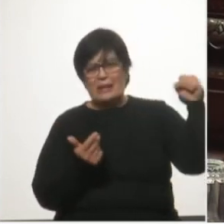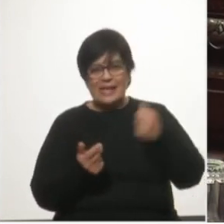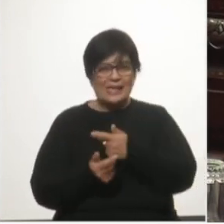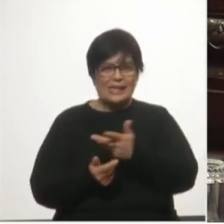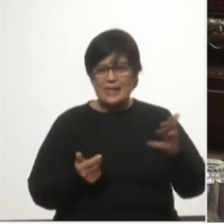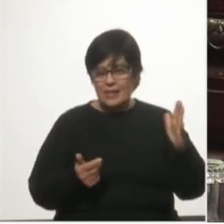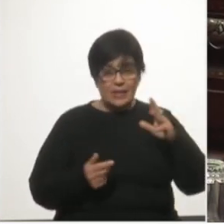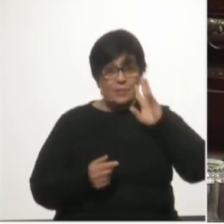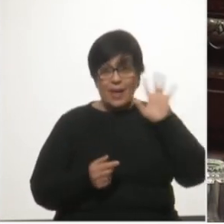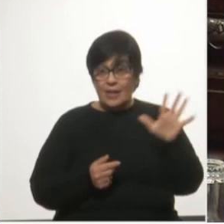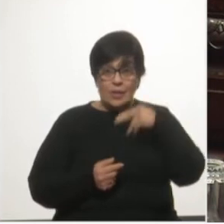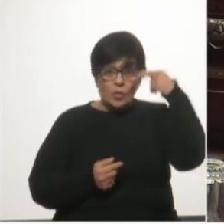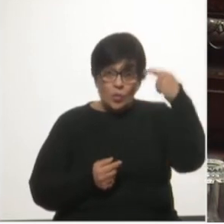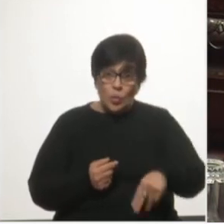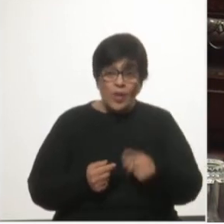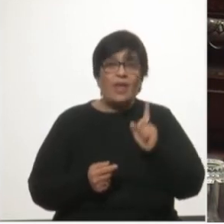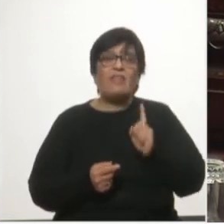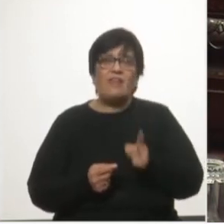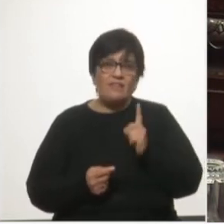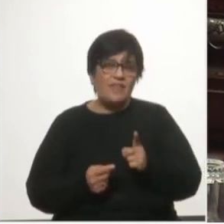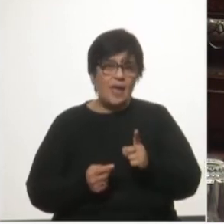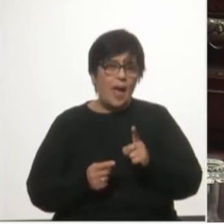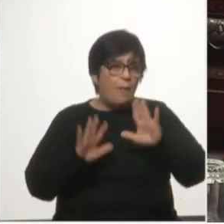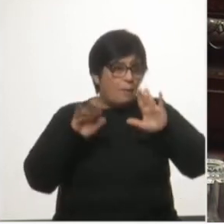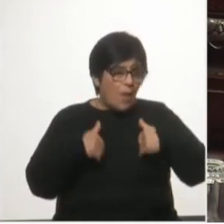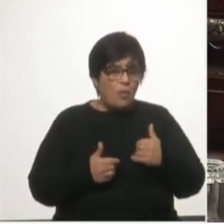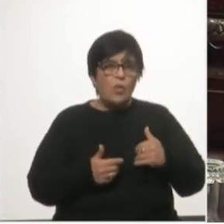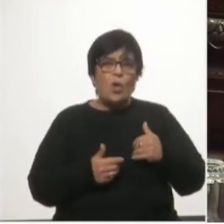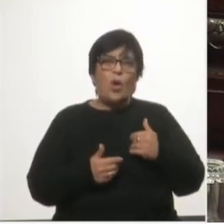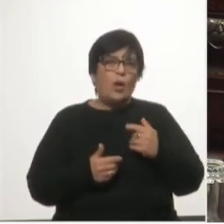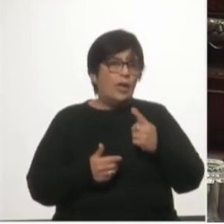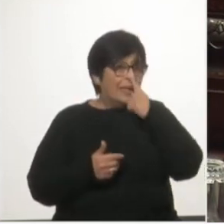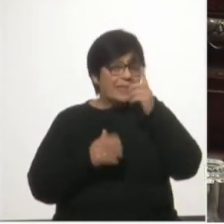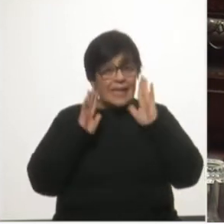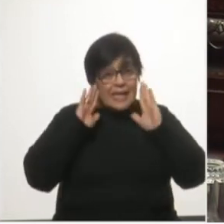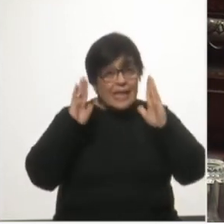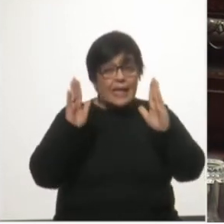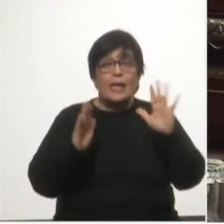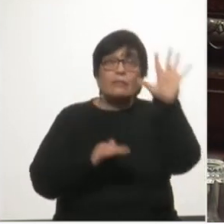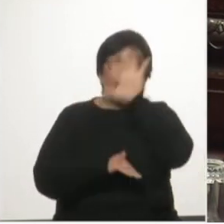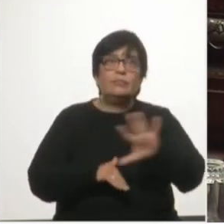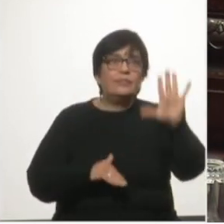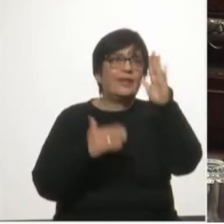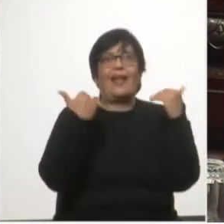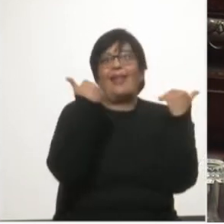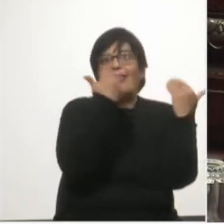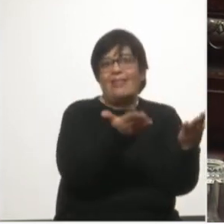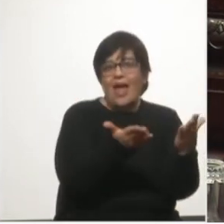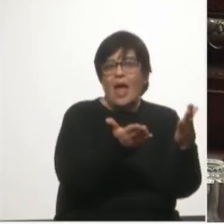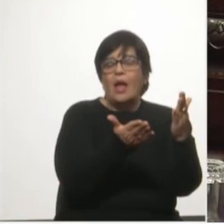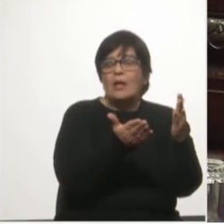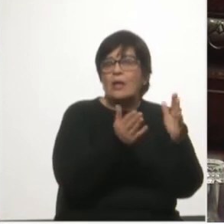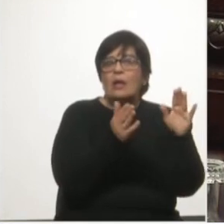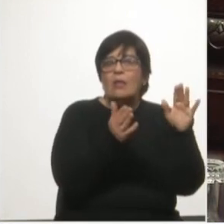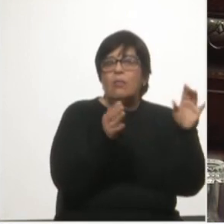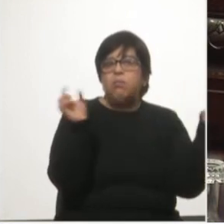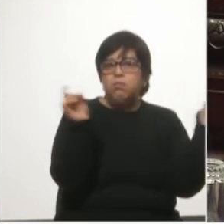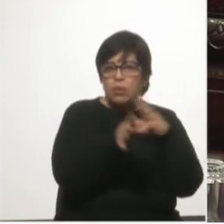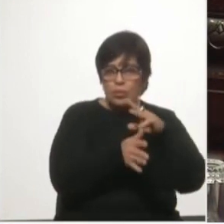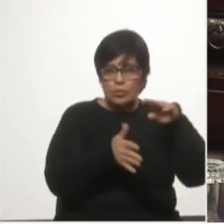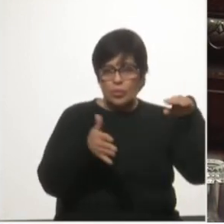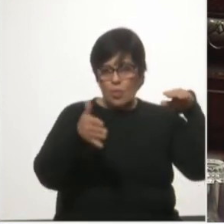nunca pensé que debería defender el interés nacional ante semejante entrega del puerto de Montevideo